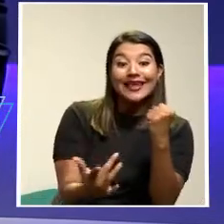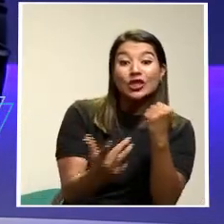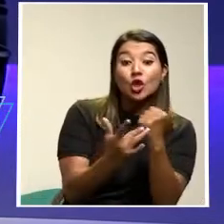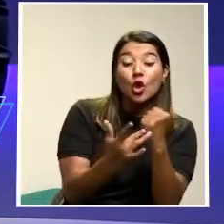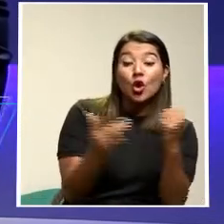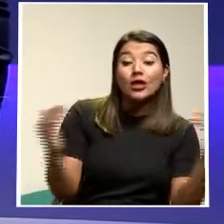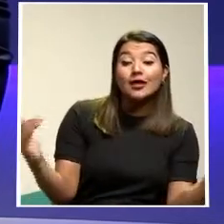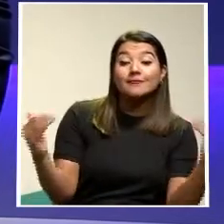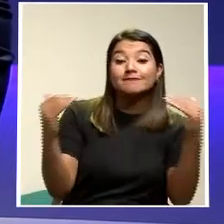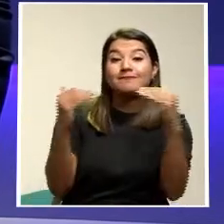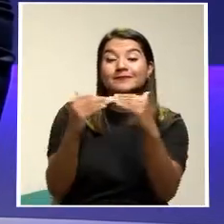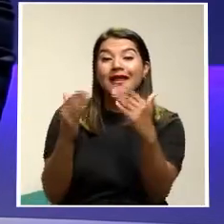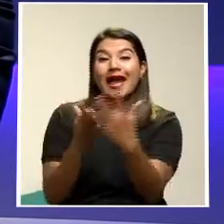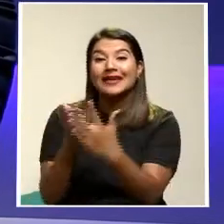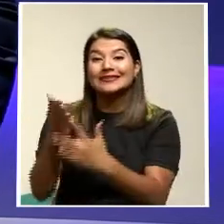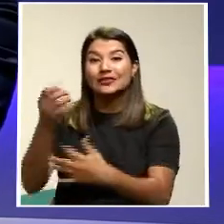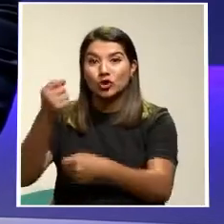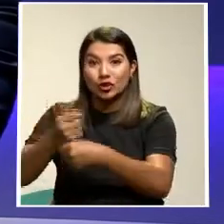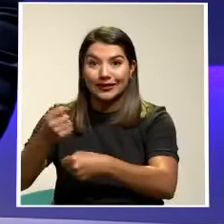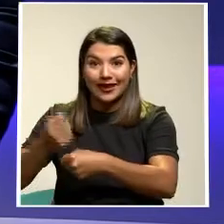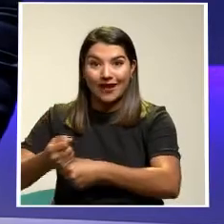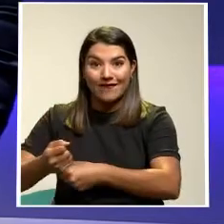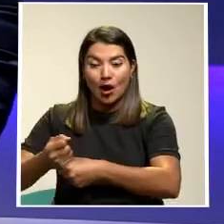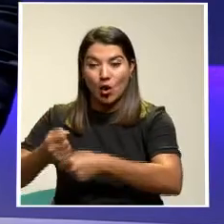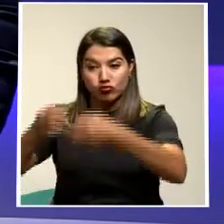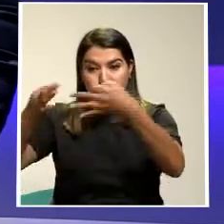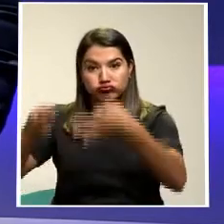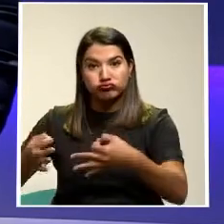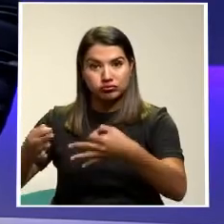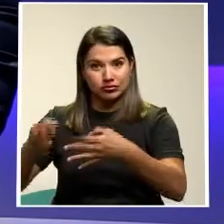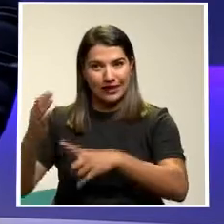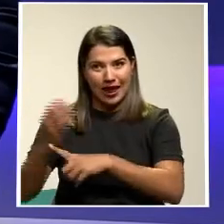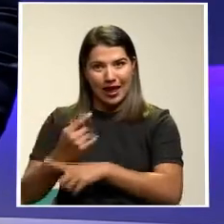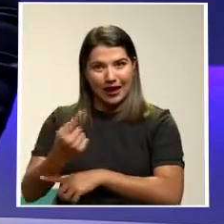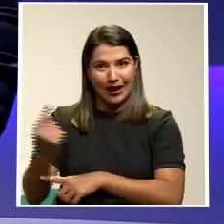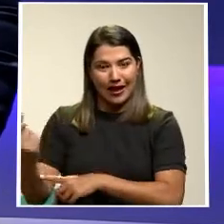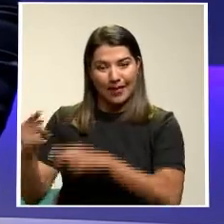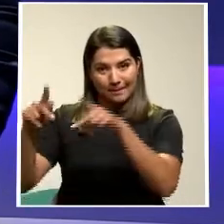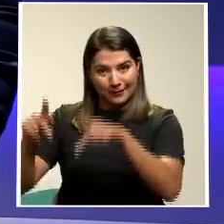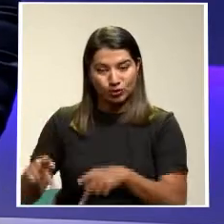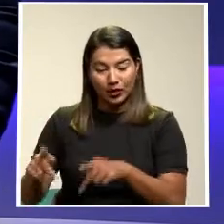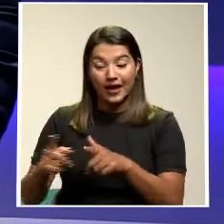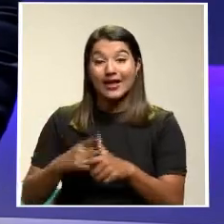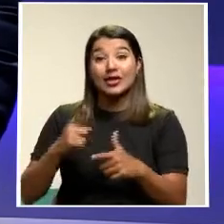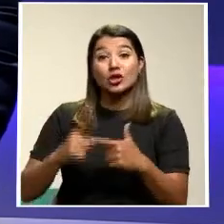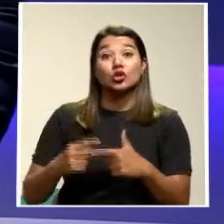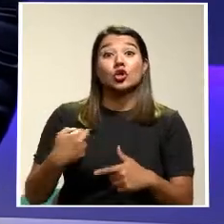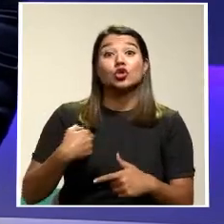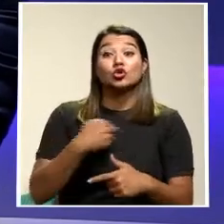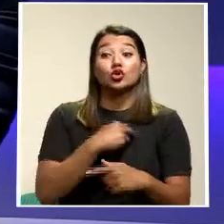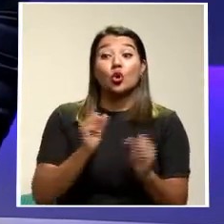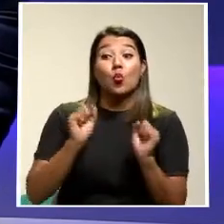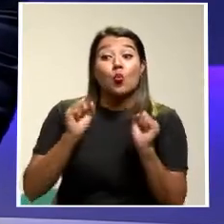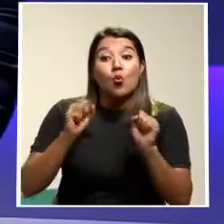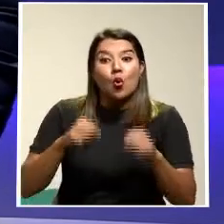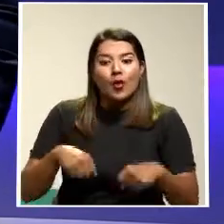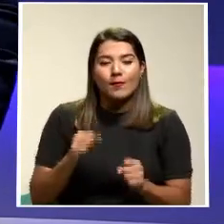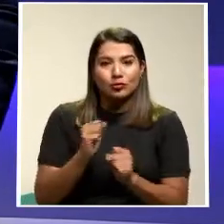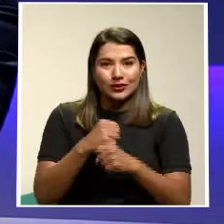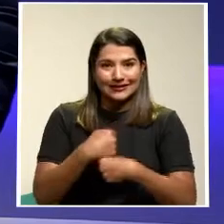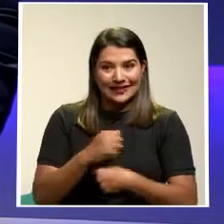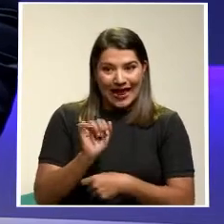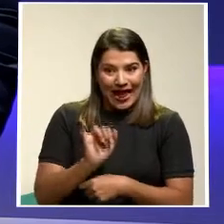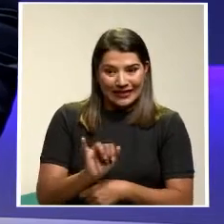del trabajo decente de las personas? Entonces a partir de ahí es donde podemos ir Haciendo un análisis más profundo Inclusive